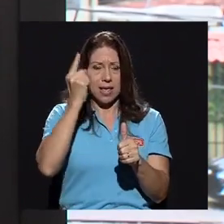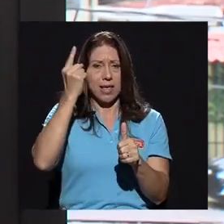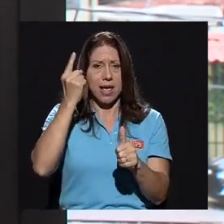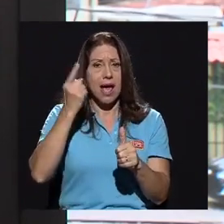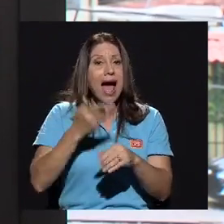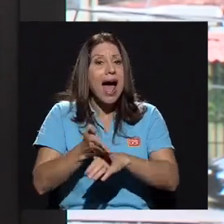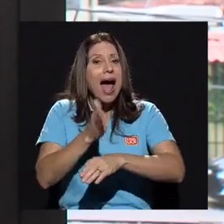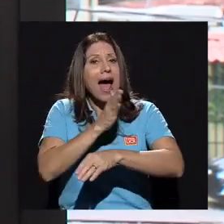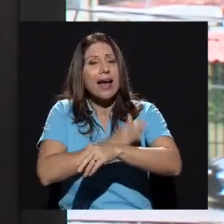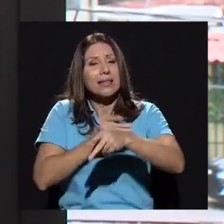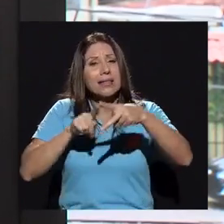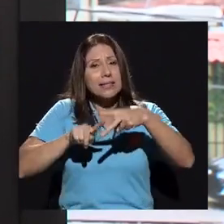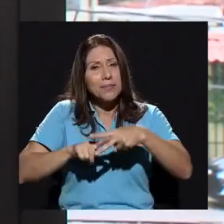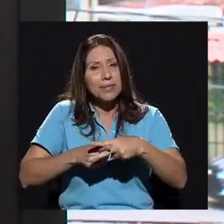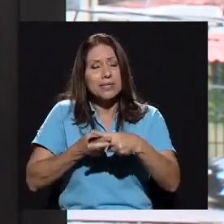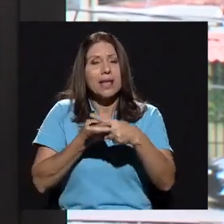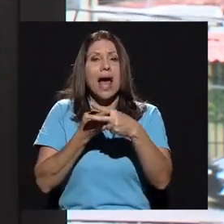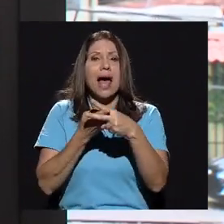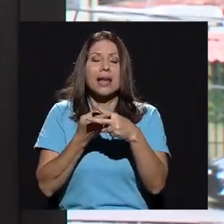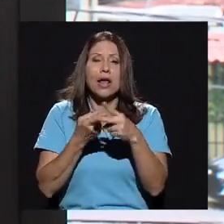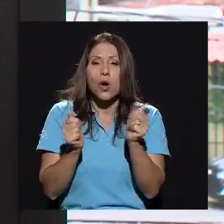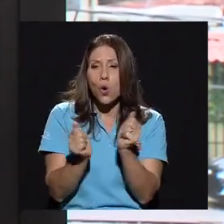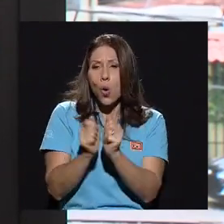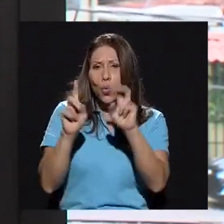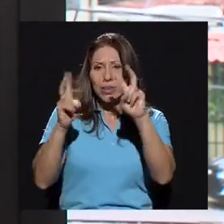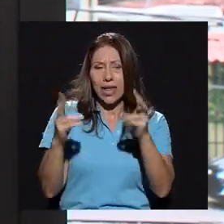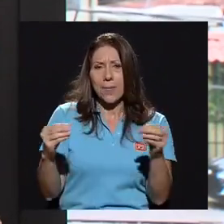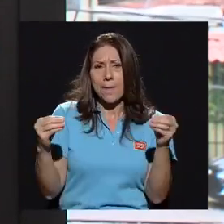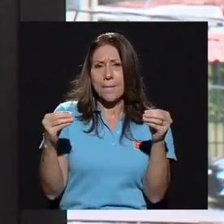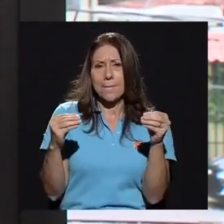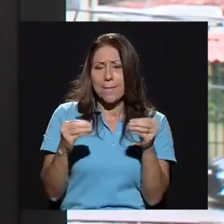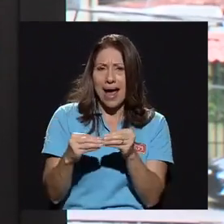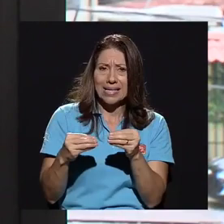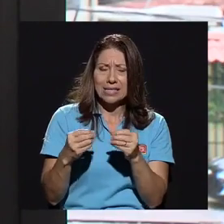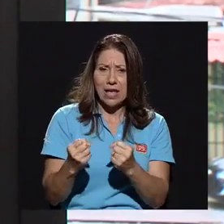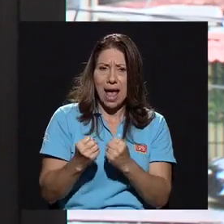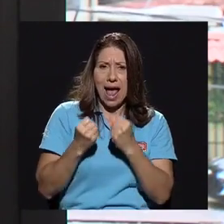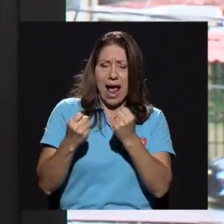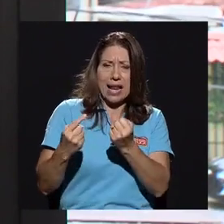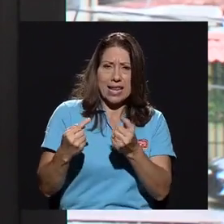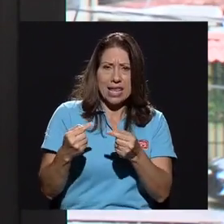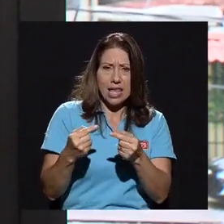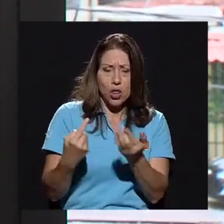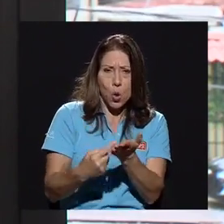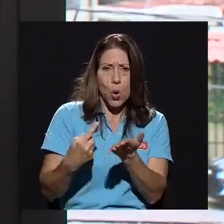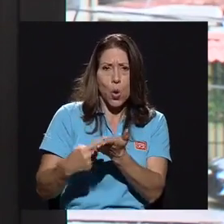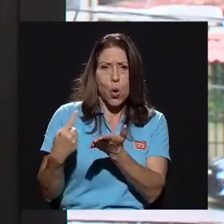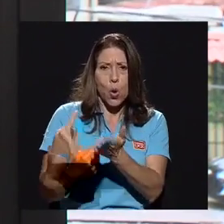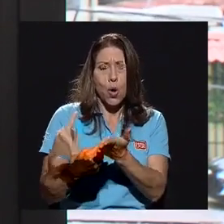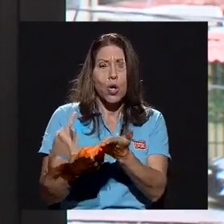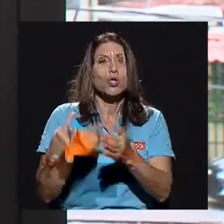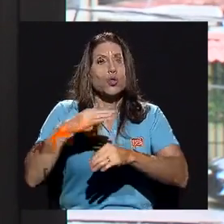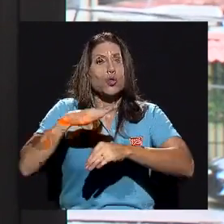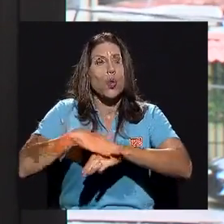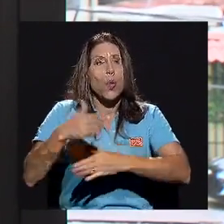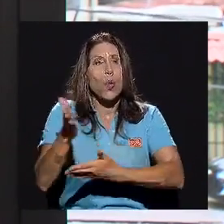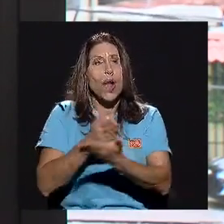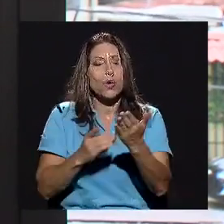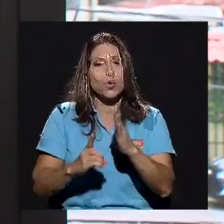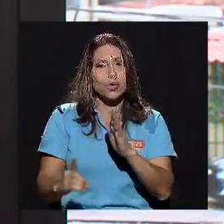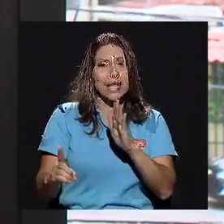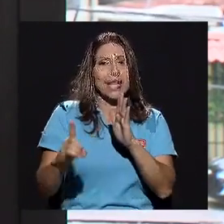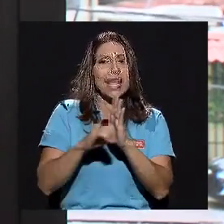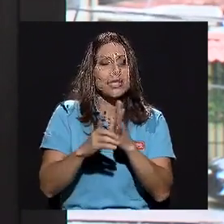antes de empezar a comenzar con un tema más álgido, que era al respecto de algunos derechos que podrían